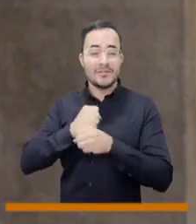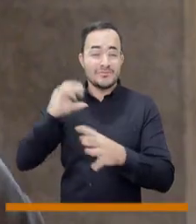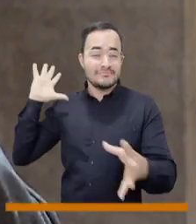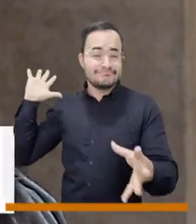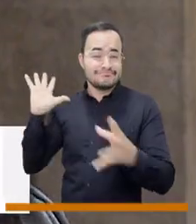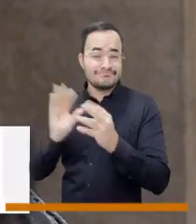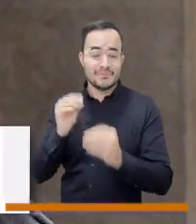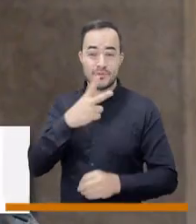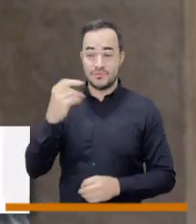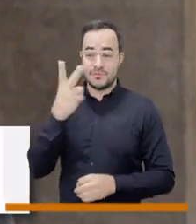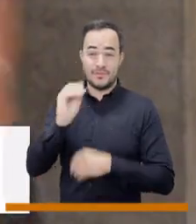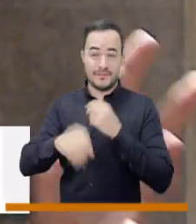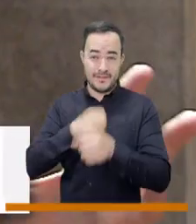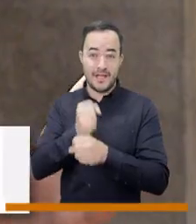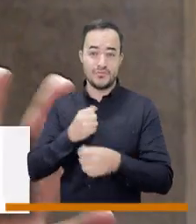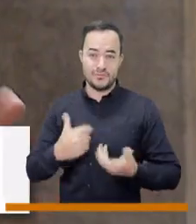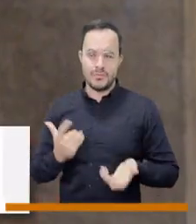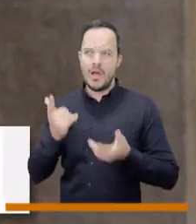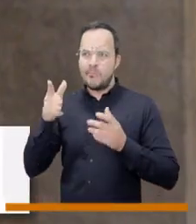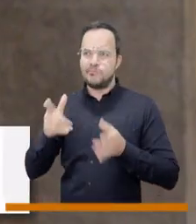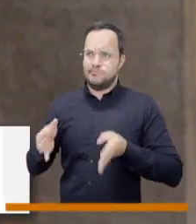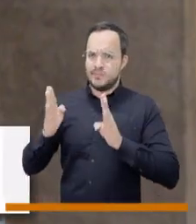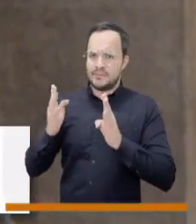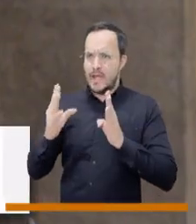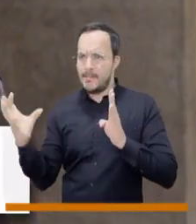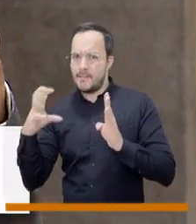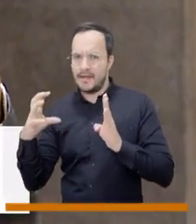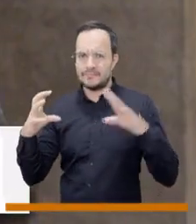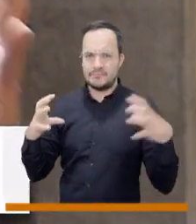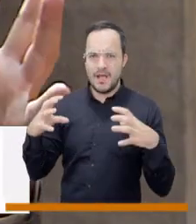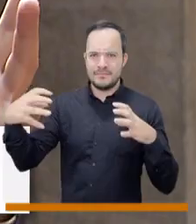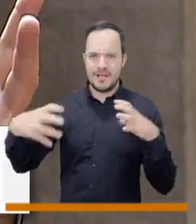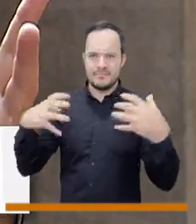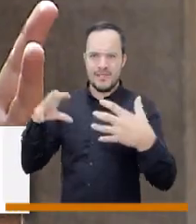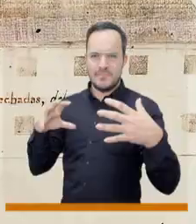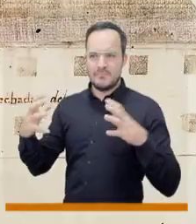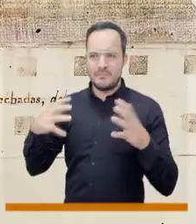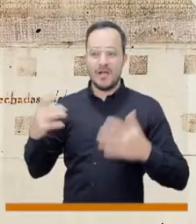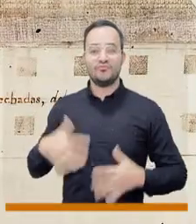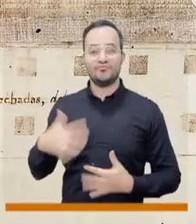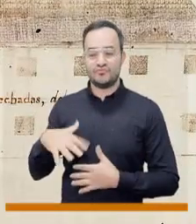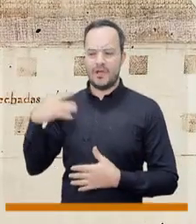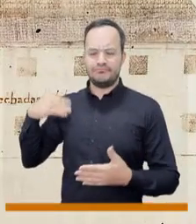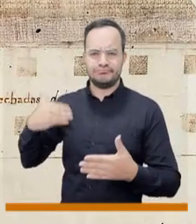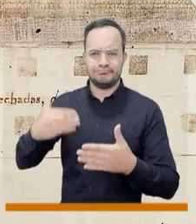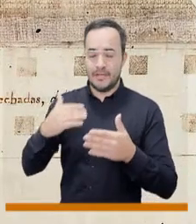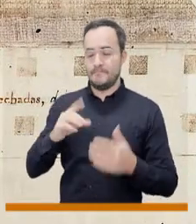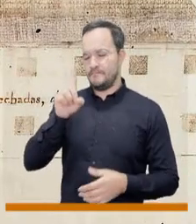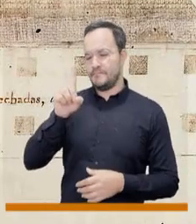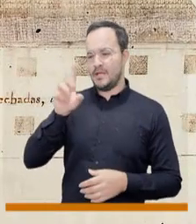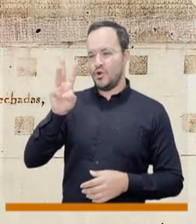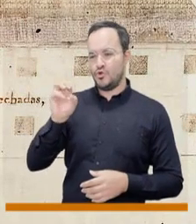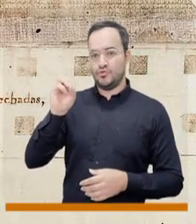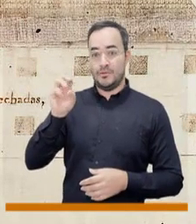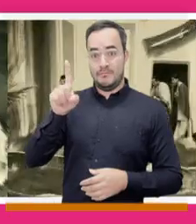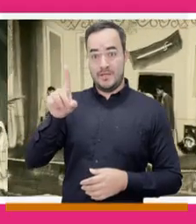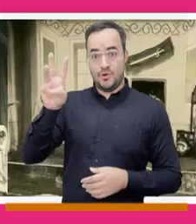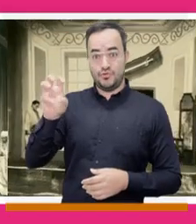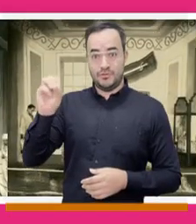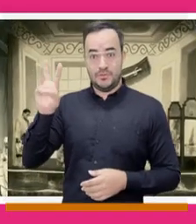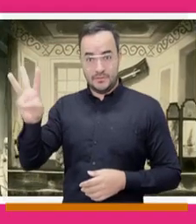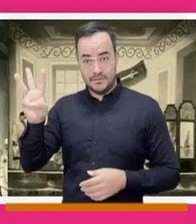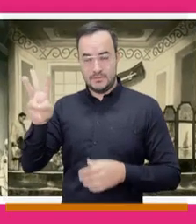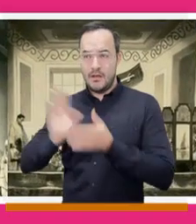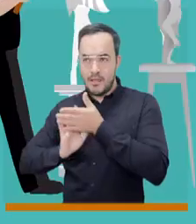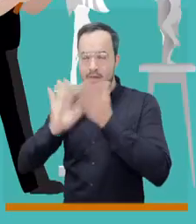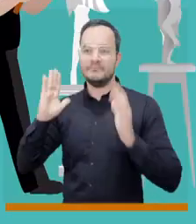edificio que se construyó sobre sí mismo varias veces cada 100 años ha tenido una gran intervención la primera en 1803 luego del 10